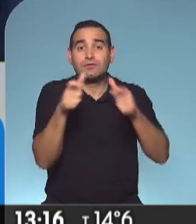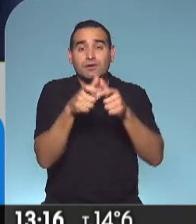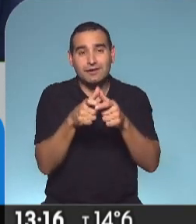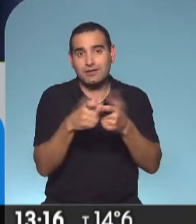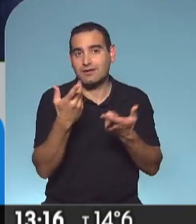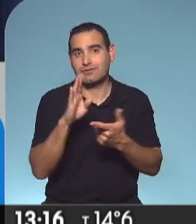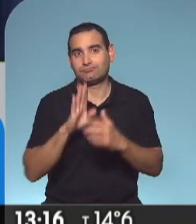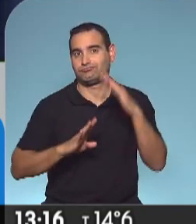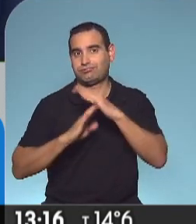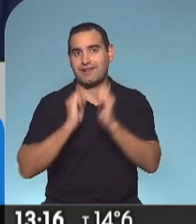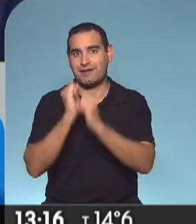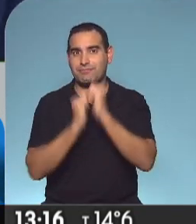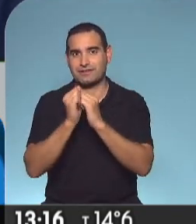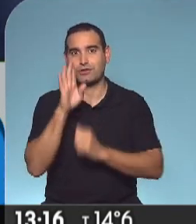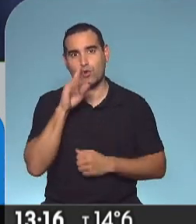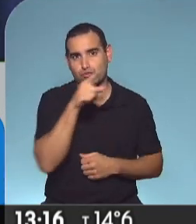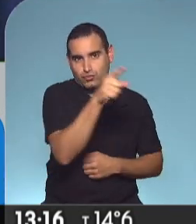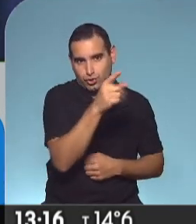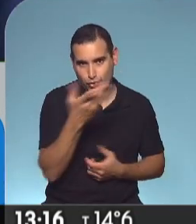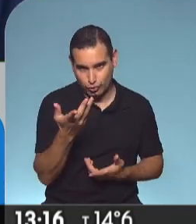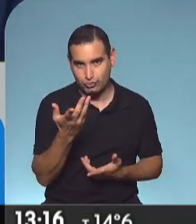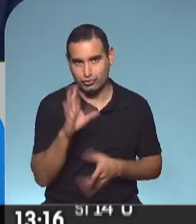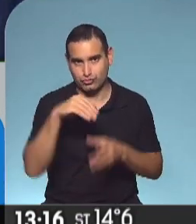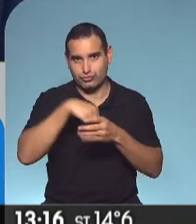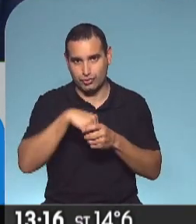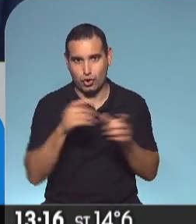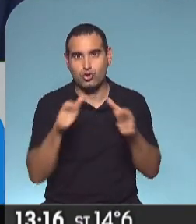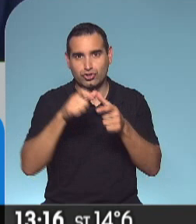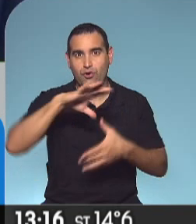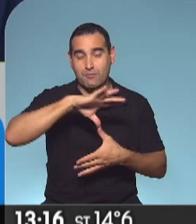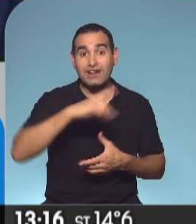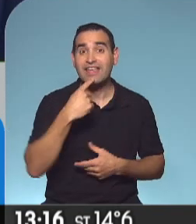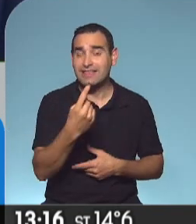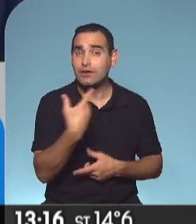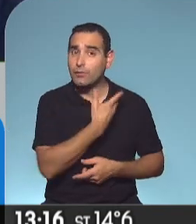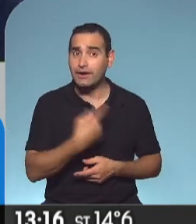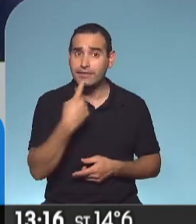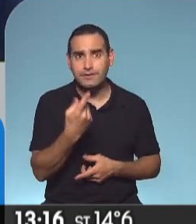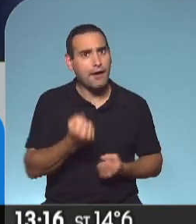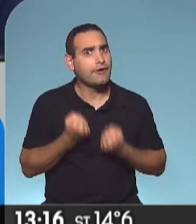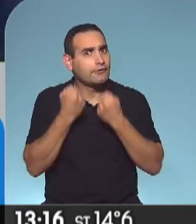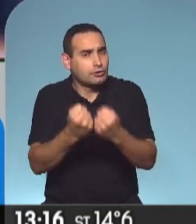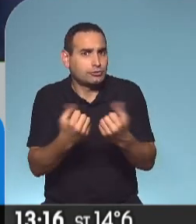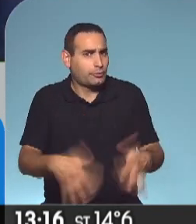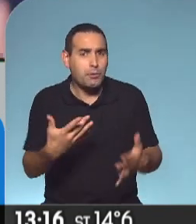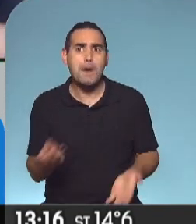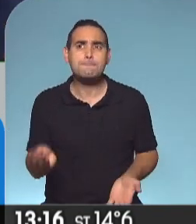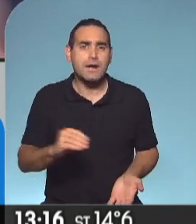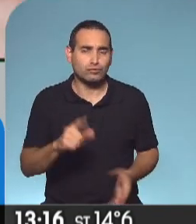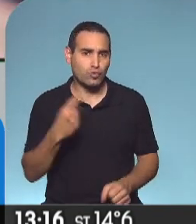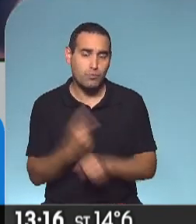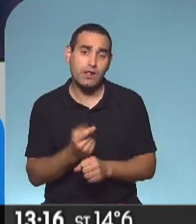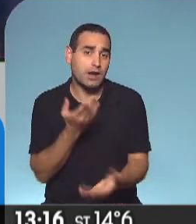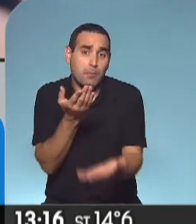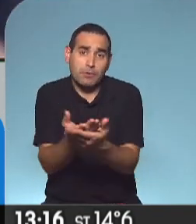principales empresas estadounidenses, de los negocios estadounidenses en Latinoamérica, y dijo, hicimos un enorme esfuerzo, no podemos hacer más. Les